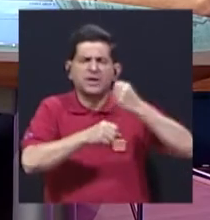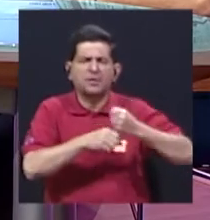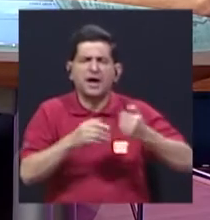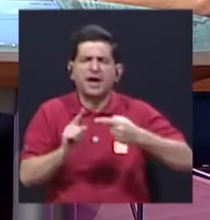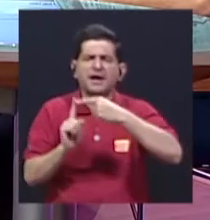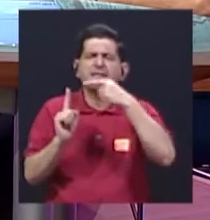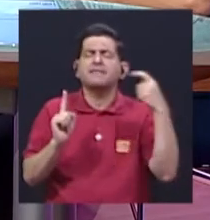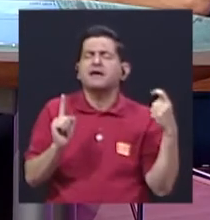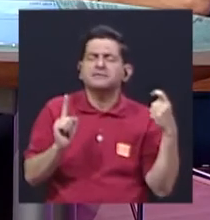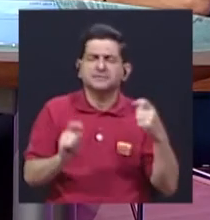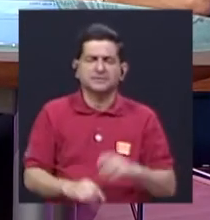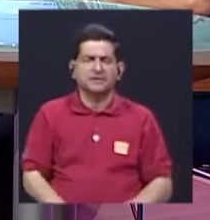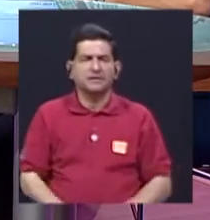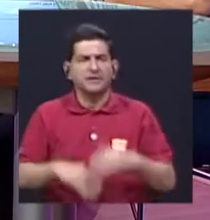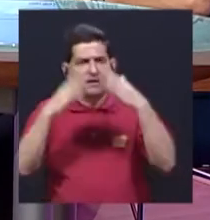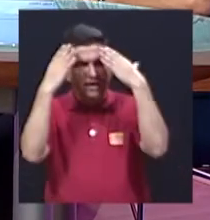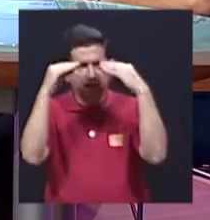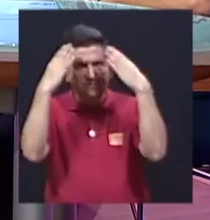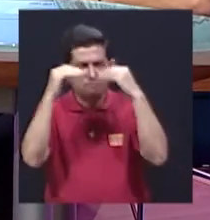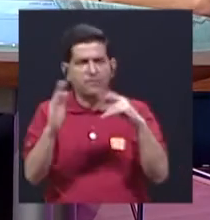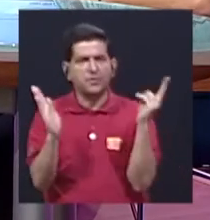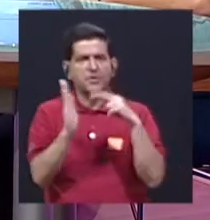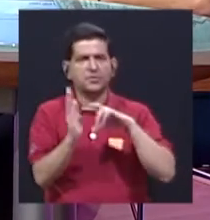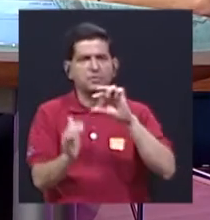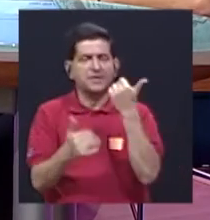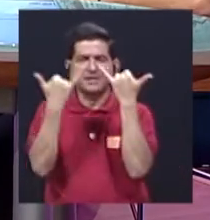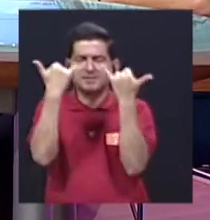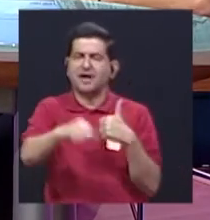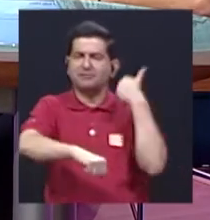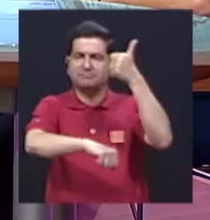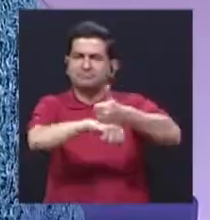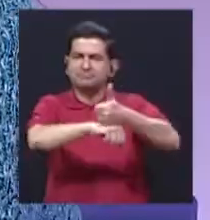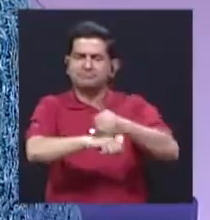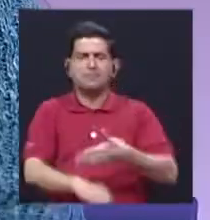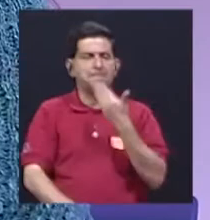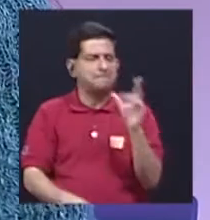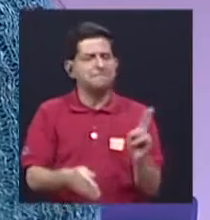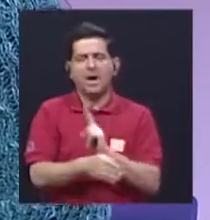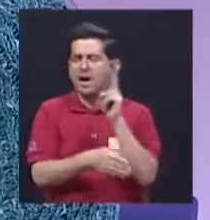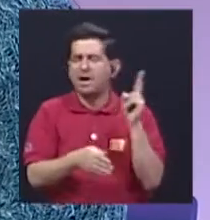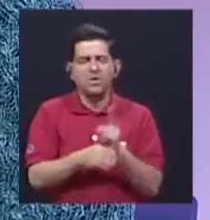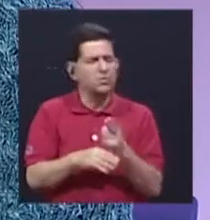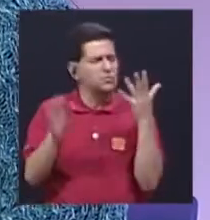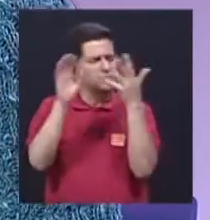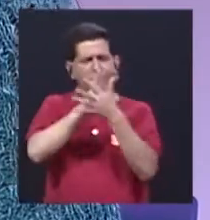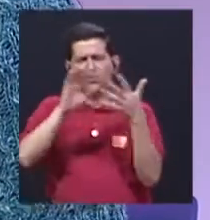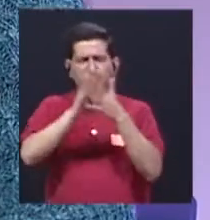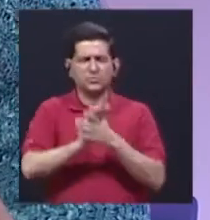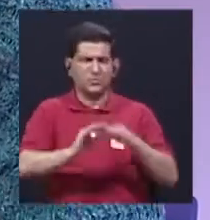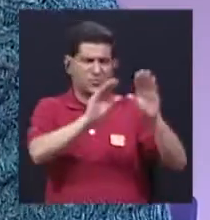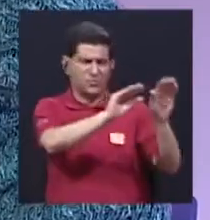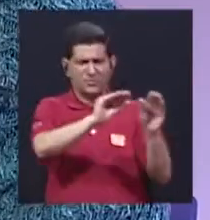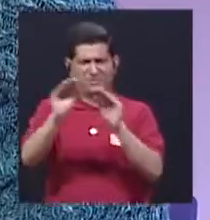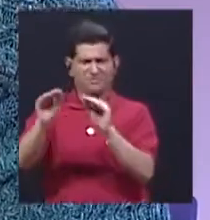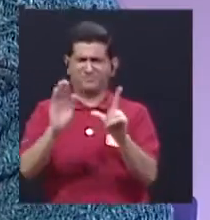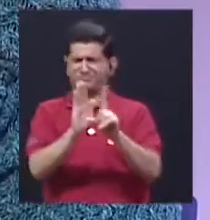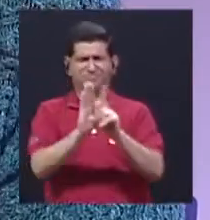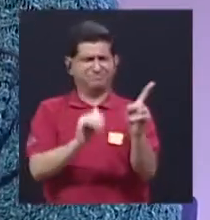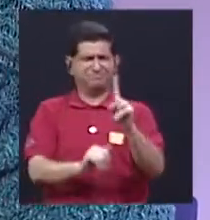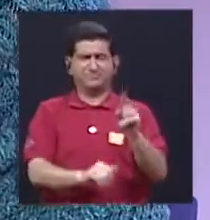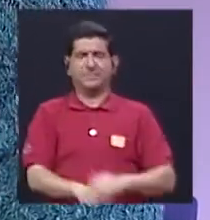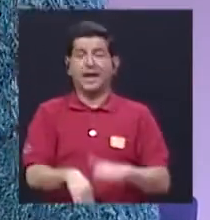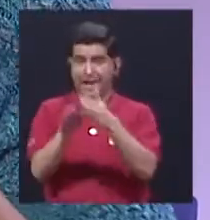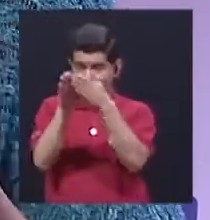Desde el informe del 2010 ya se está estableciendo que hay mal uso, desorden, traspasos, digamos, de manera ilícita.